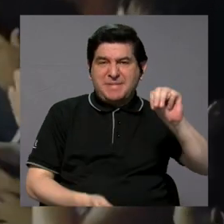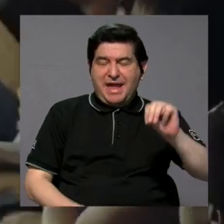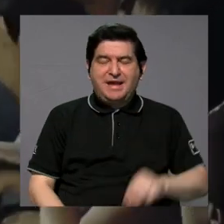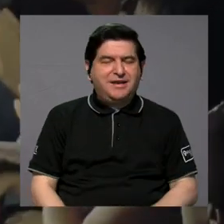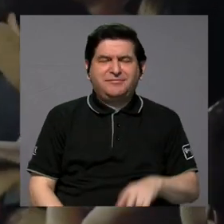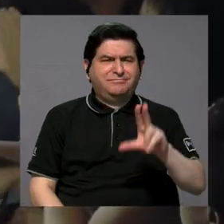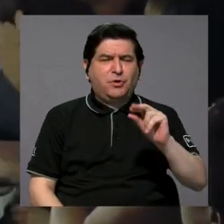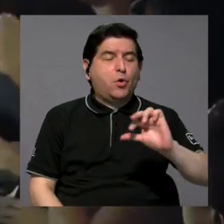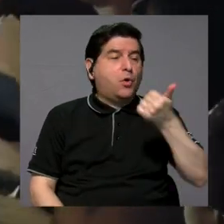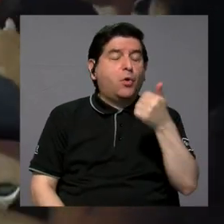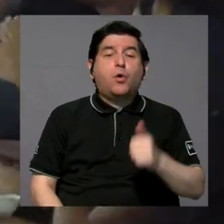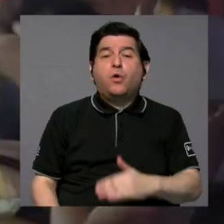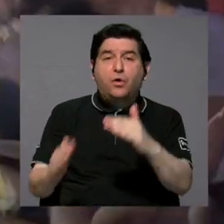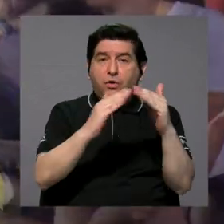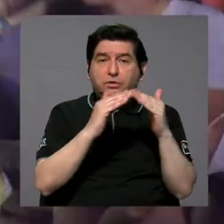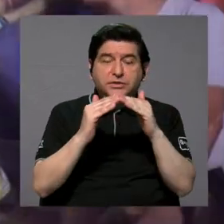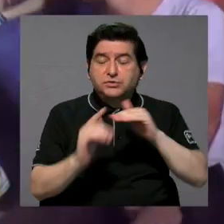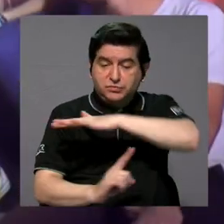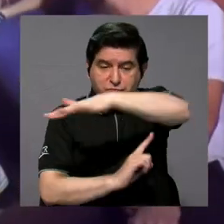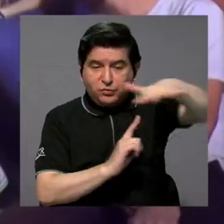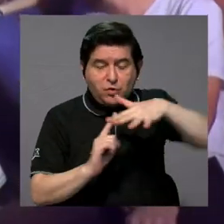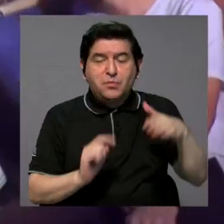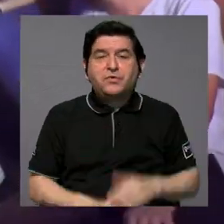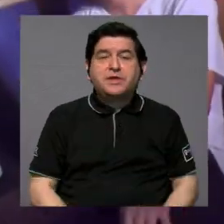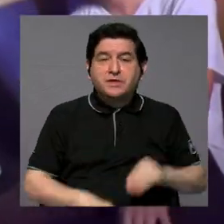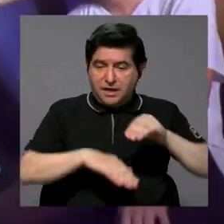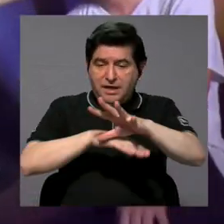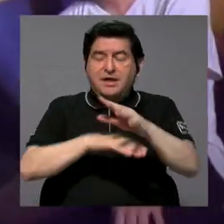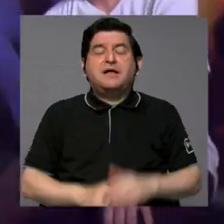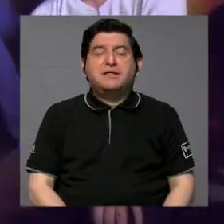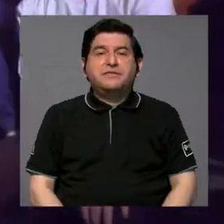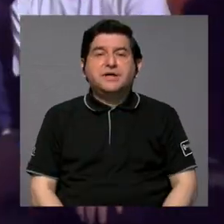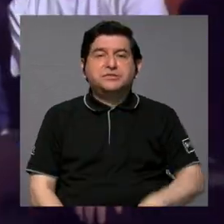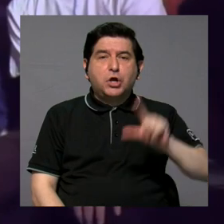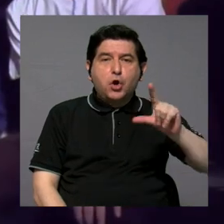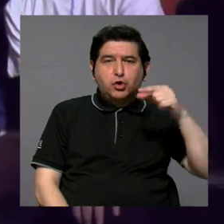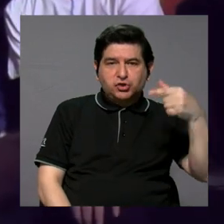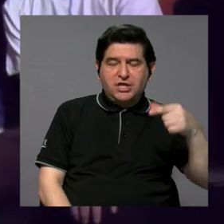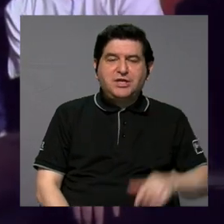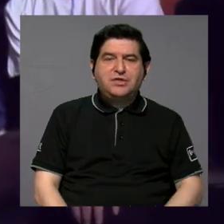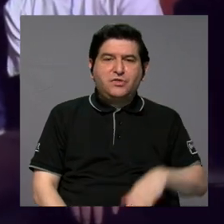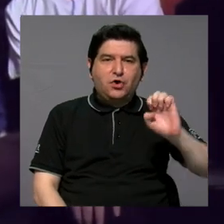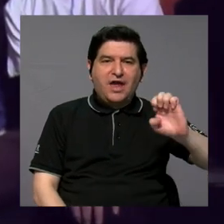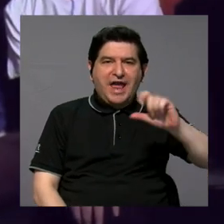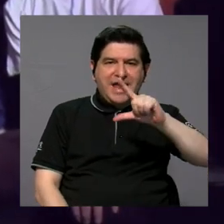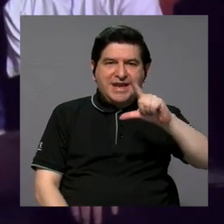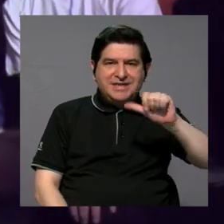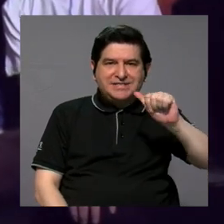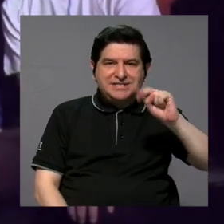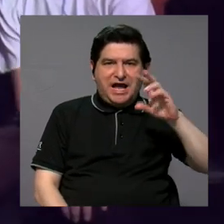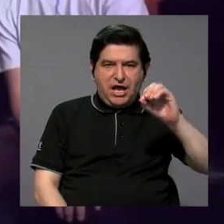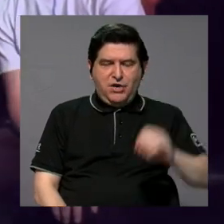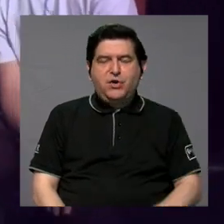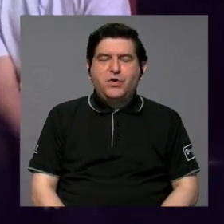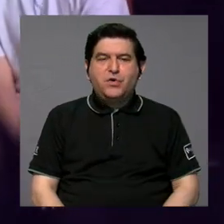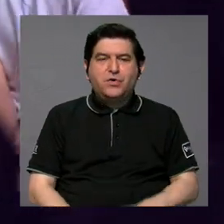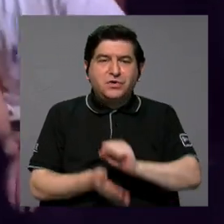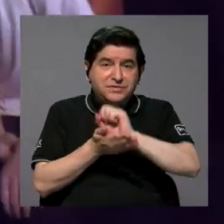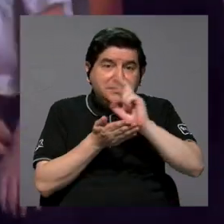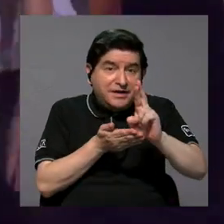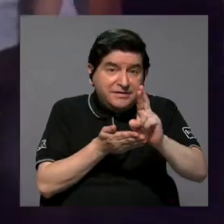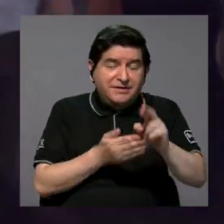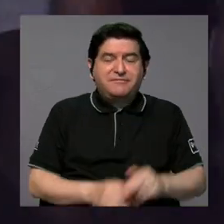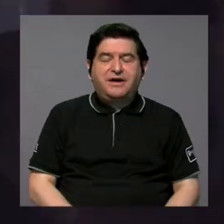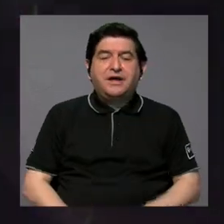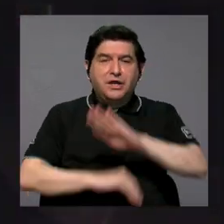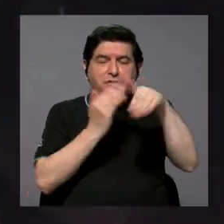impactamos otras comunidades circunvecinas, por ejemplo, los Guido, el Llano, los distritos de San Rafael, o sea, los que están más